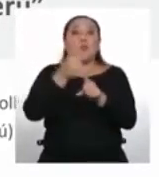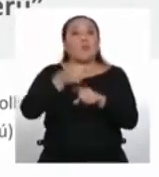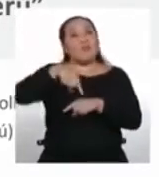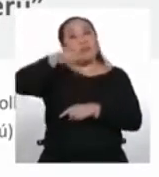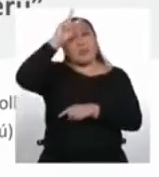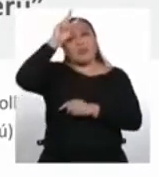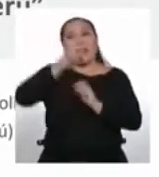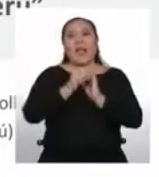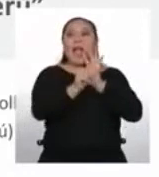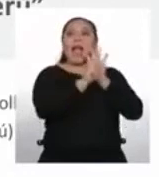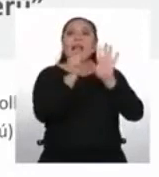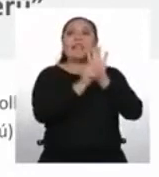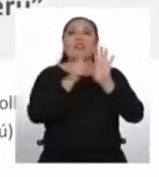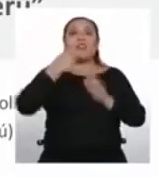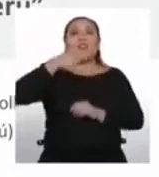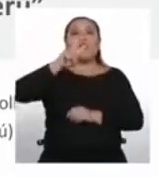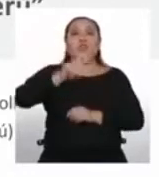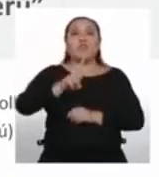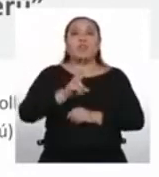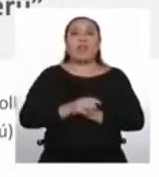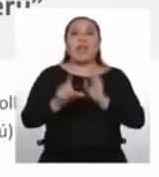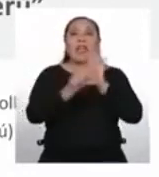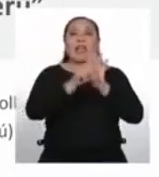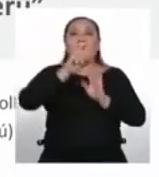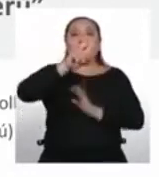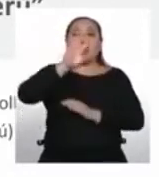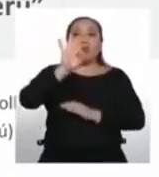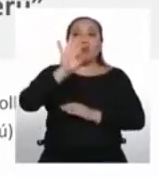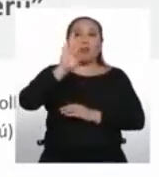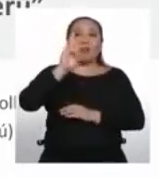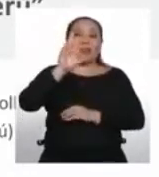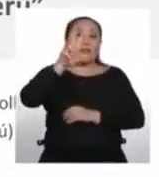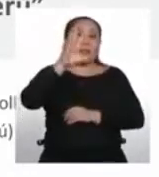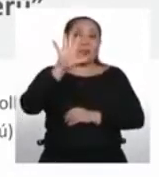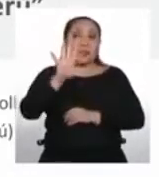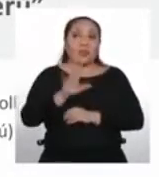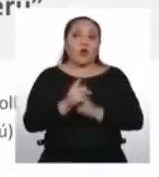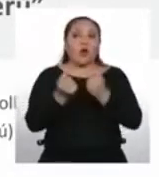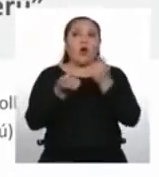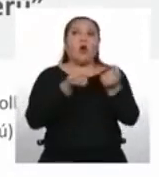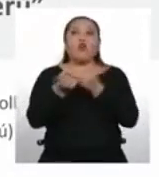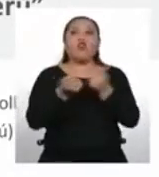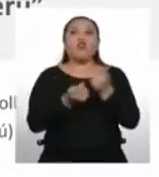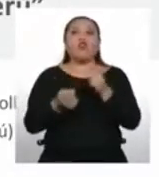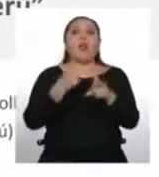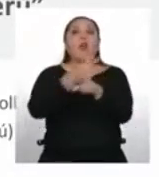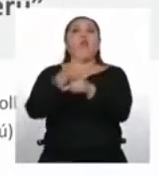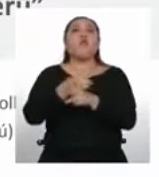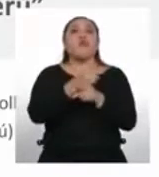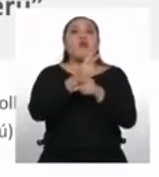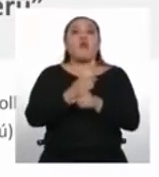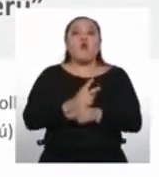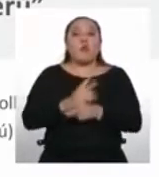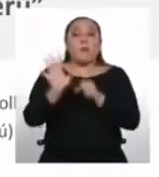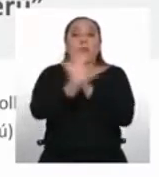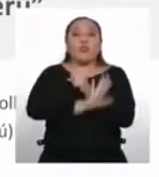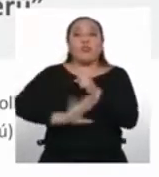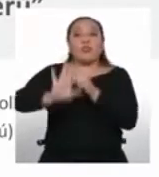12, Ley 29.735, que regula el uso, preservación, desarrollo,